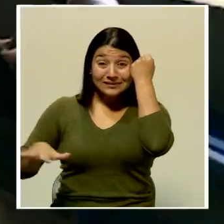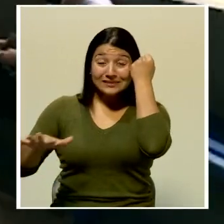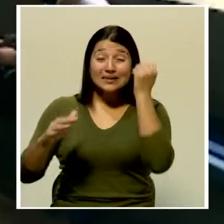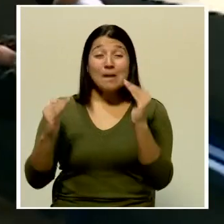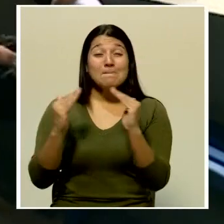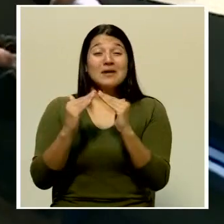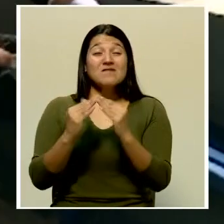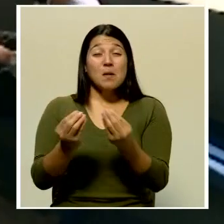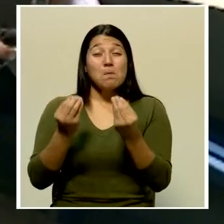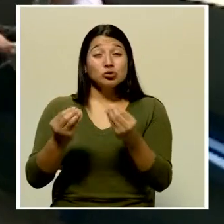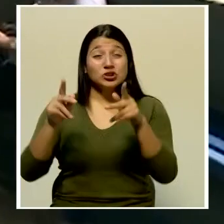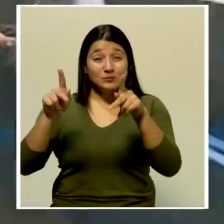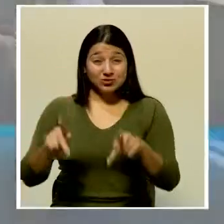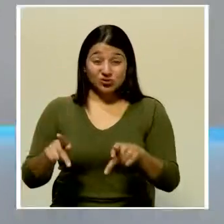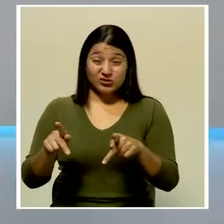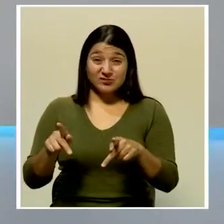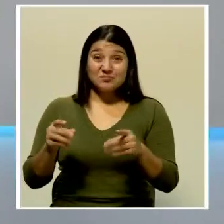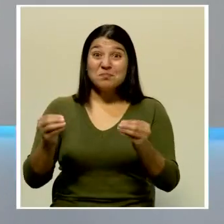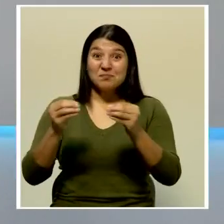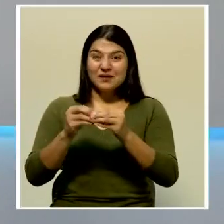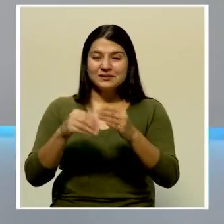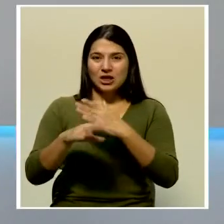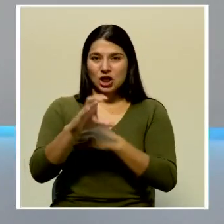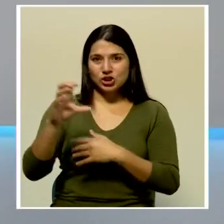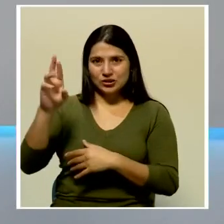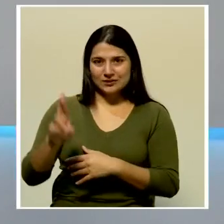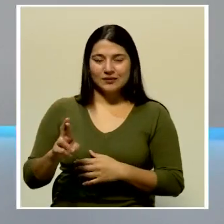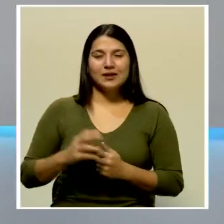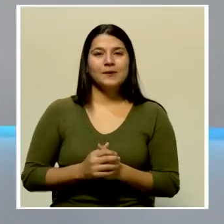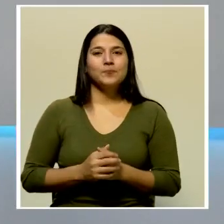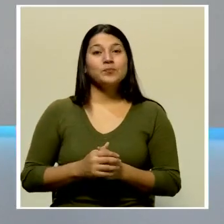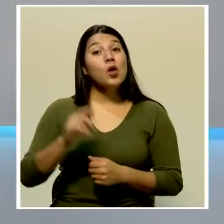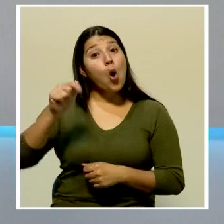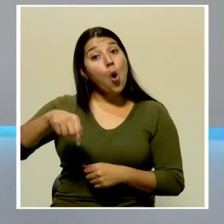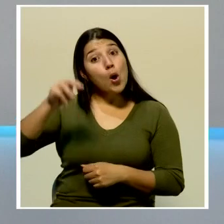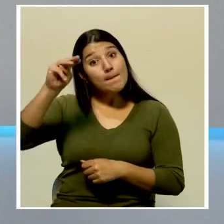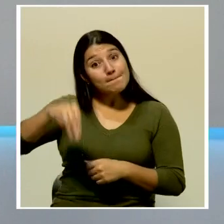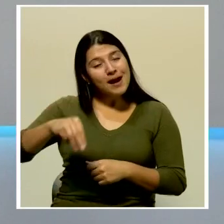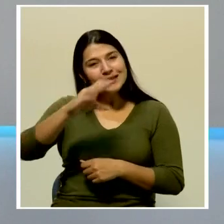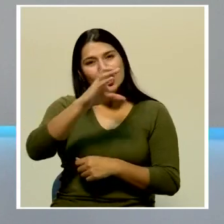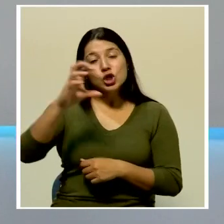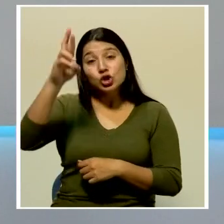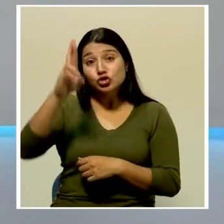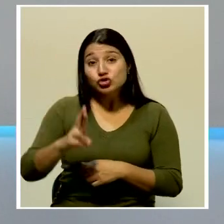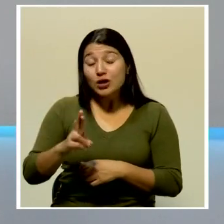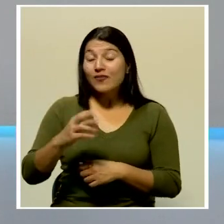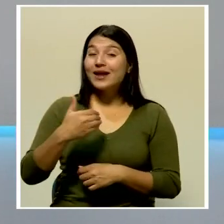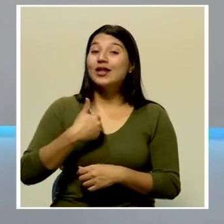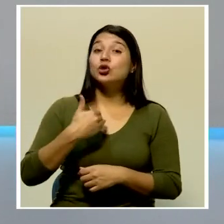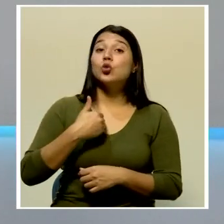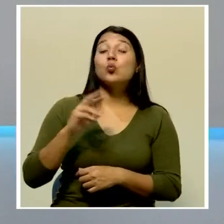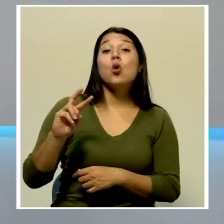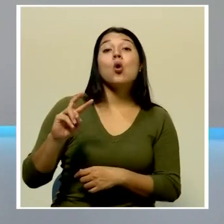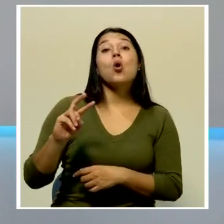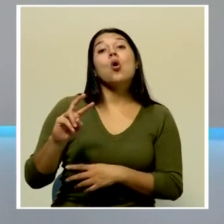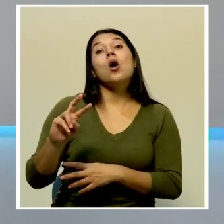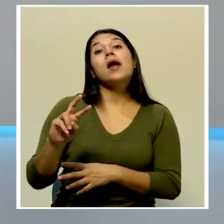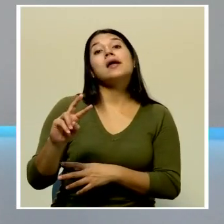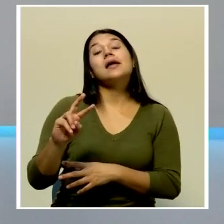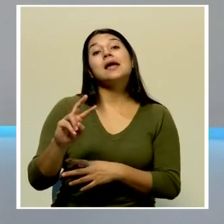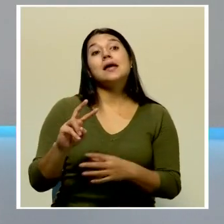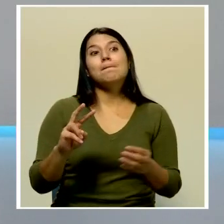poblados en el país. Este martes nuestro país registró el número de casos más alto de pacientes